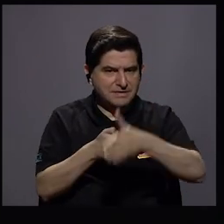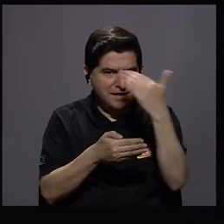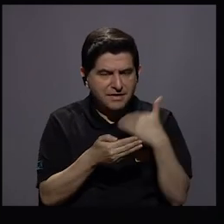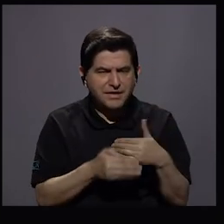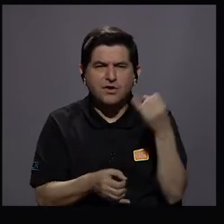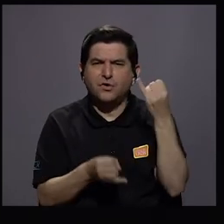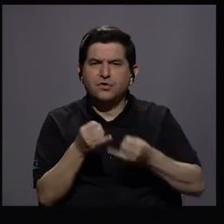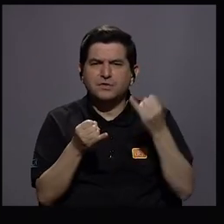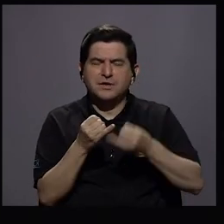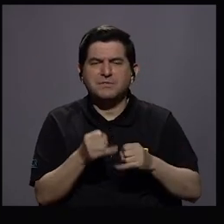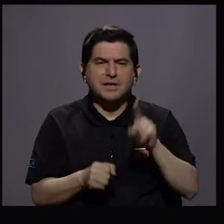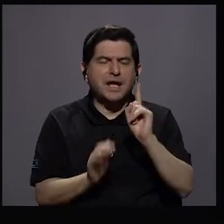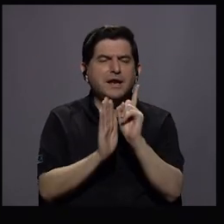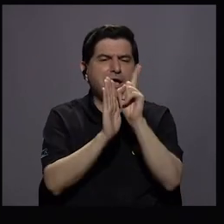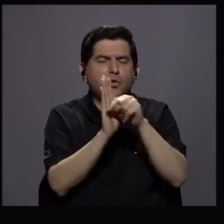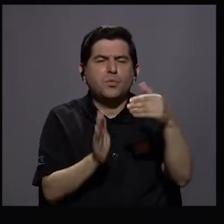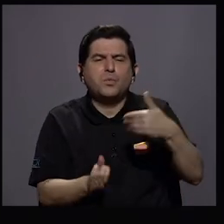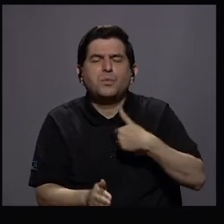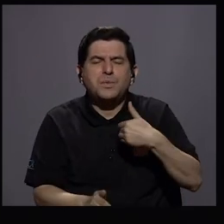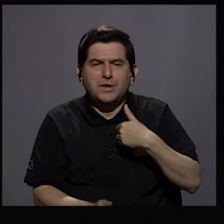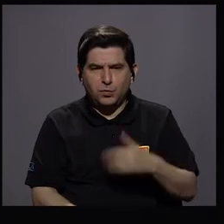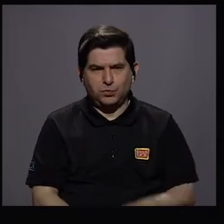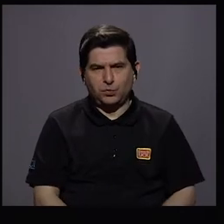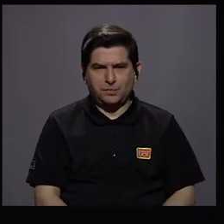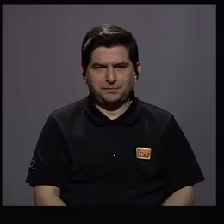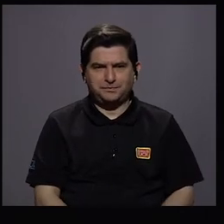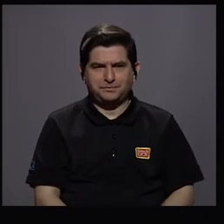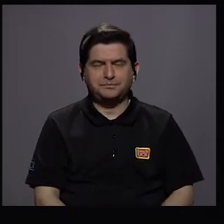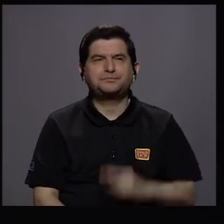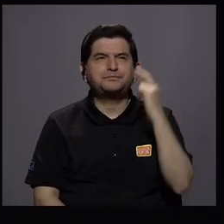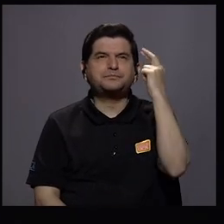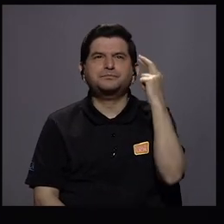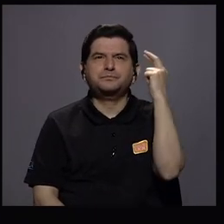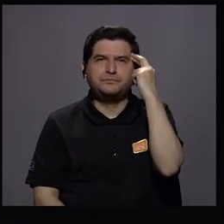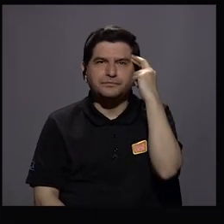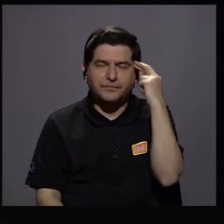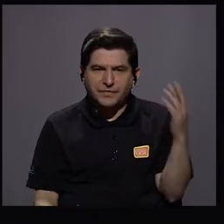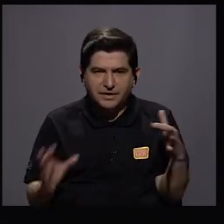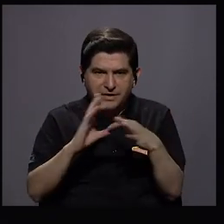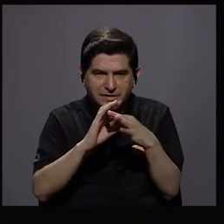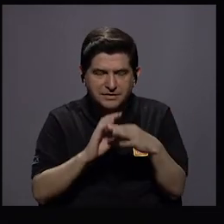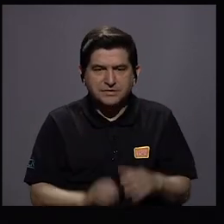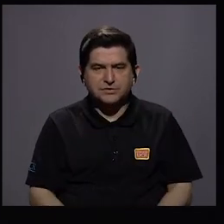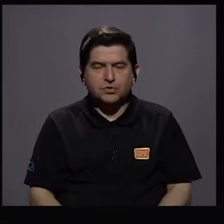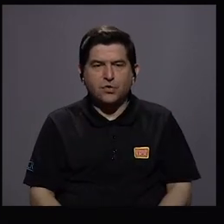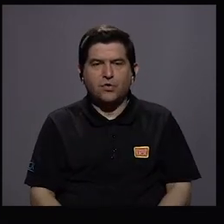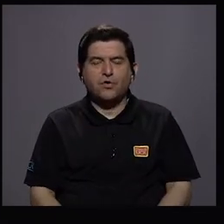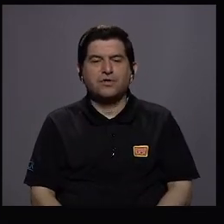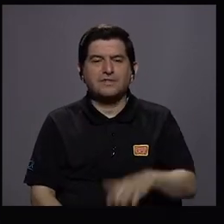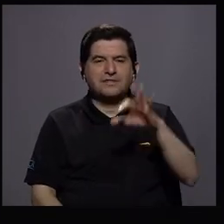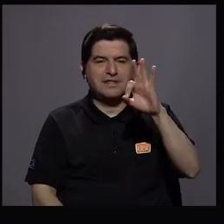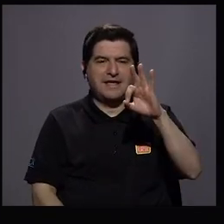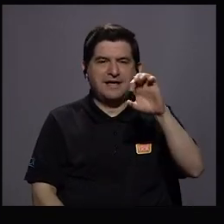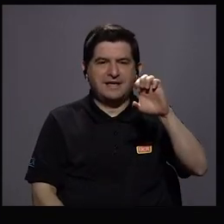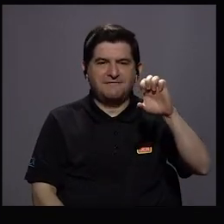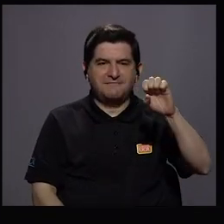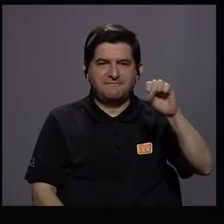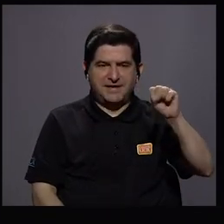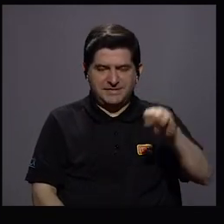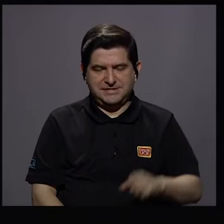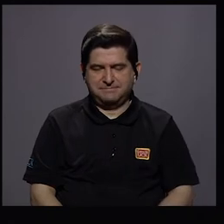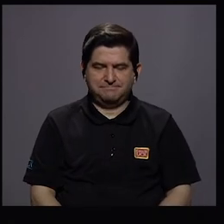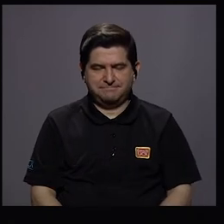quisiera cerrar en este último minuto que nos queda doña Rosabra un poquito una reflexión a tono del Fondo Especial de Educación